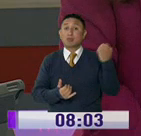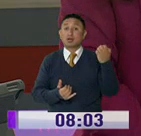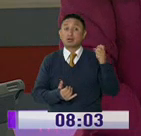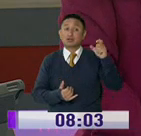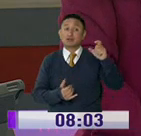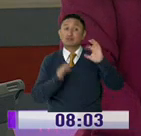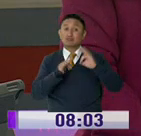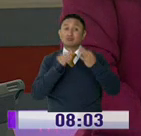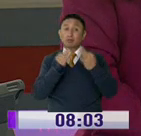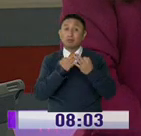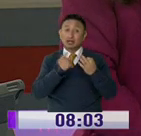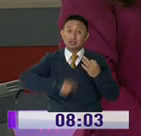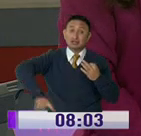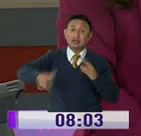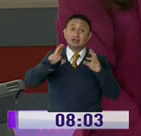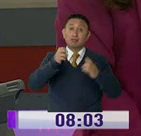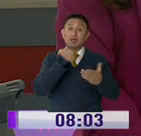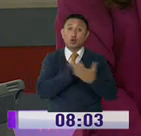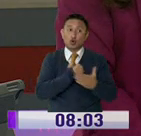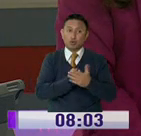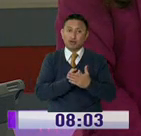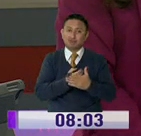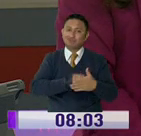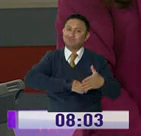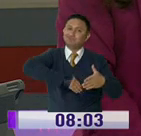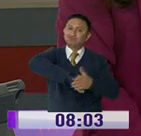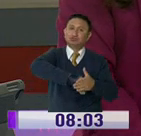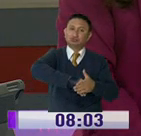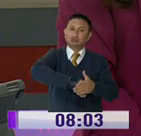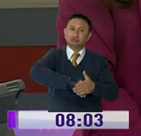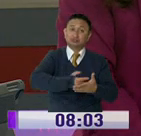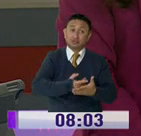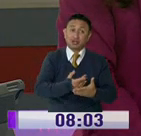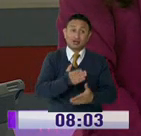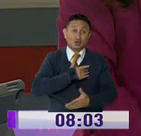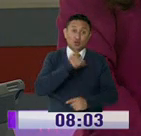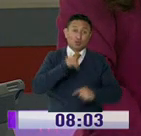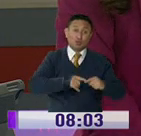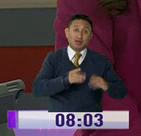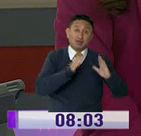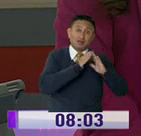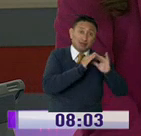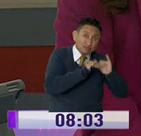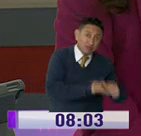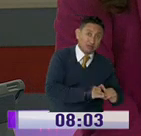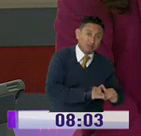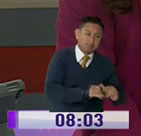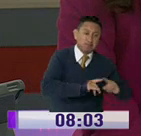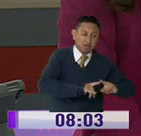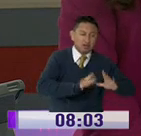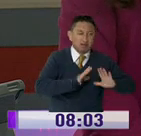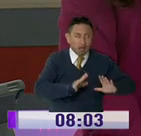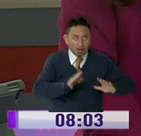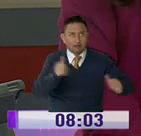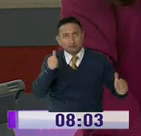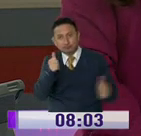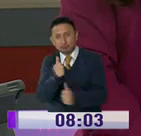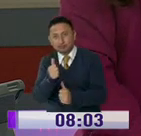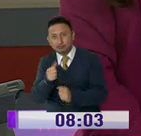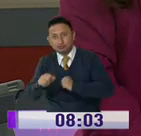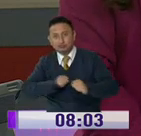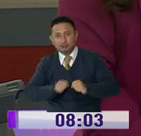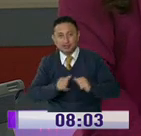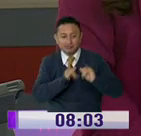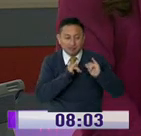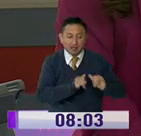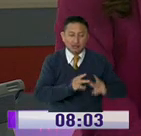Para muchas familias el tema económico es un limitante para una cuarentena voluntaria, sin embargo hacen lo posible por cumplir y